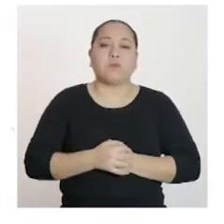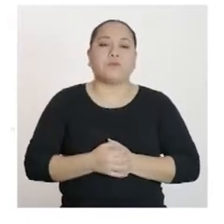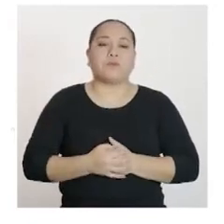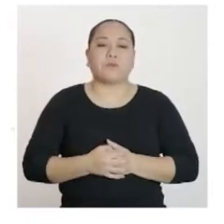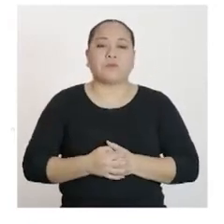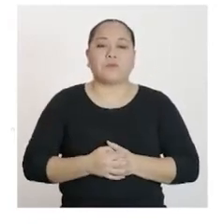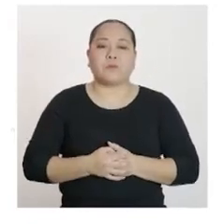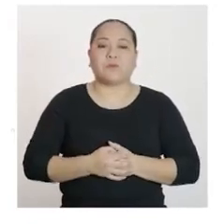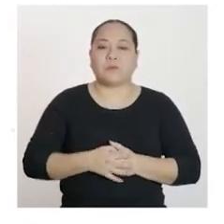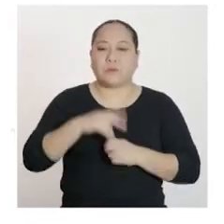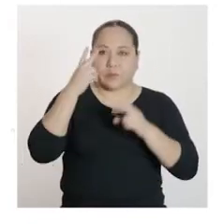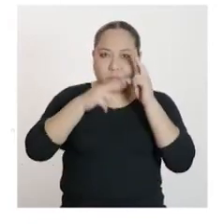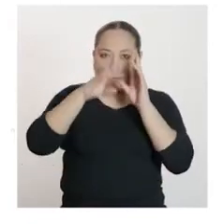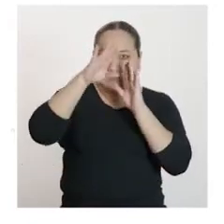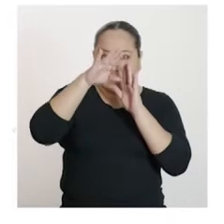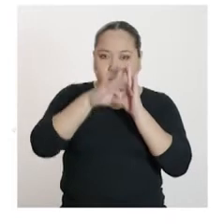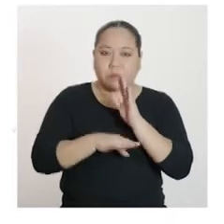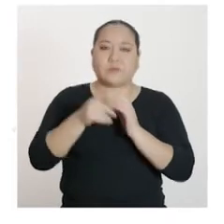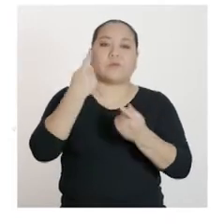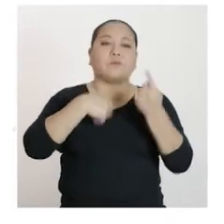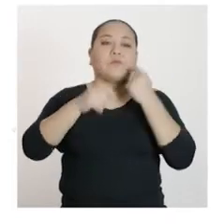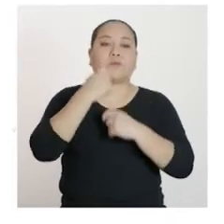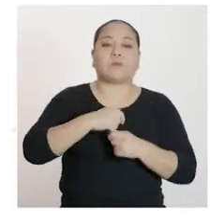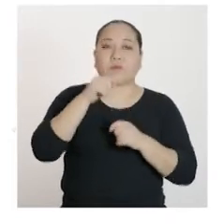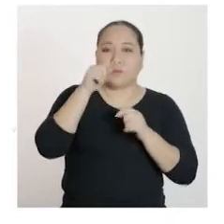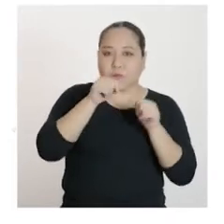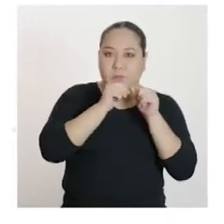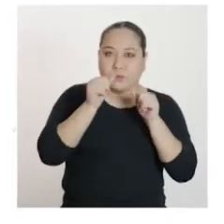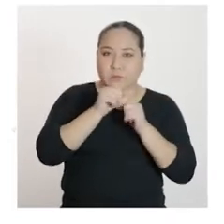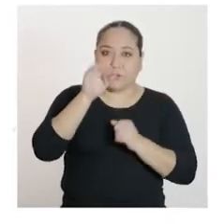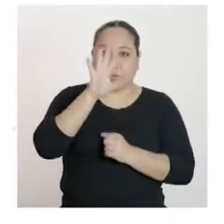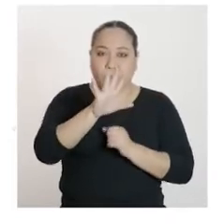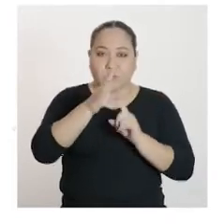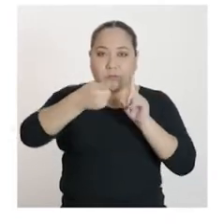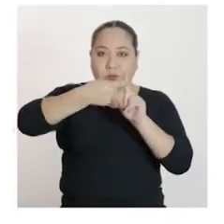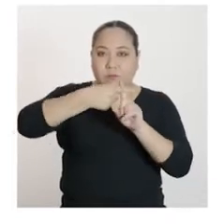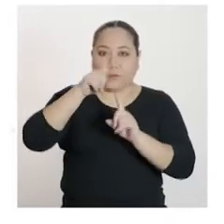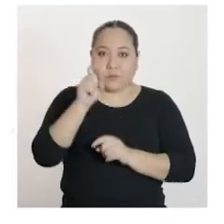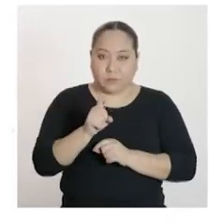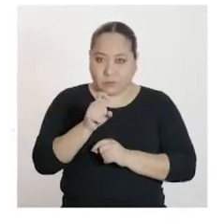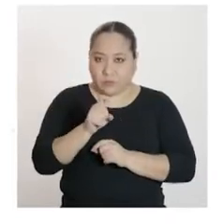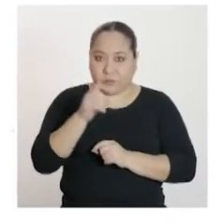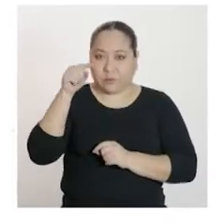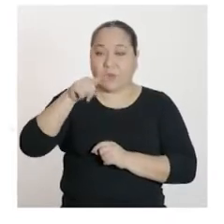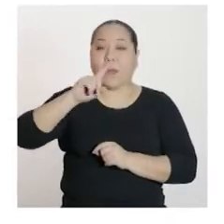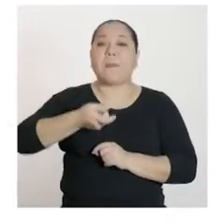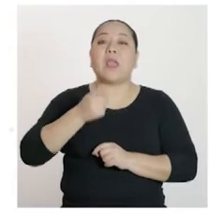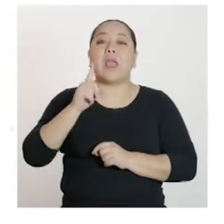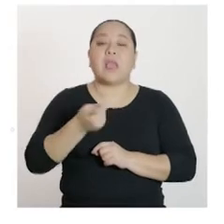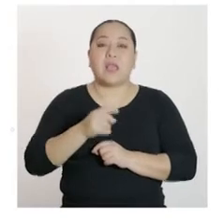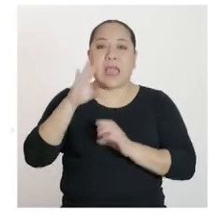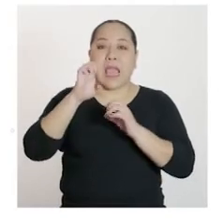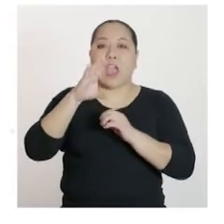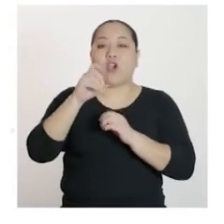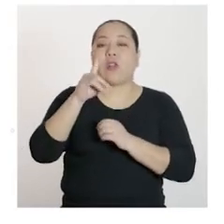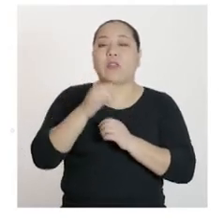se deduce que si se vende una cantidad de 5 más 2 millares de ecoladrillo a